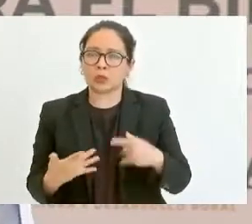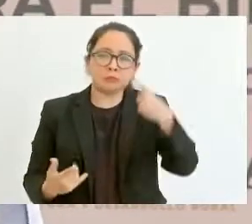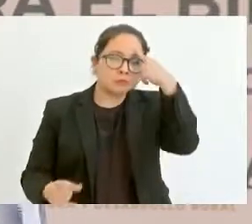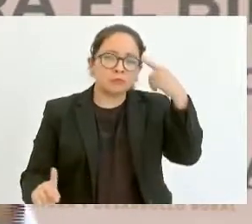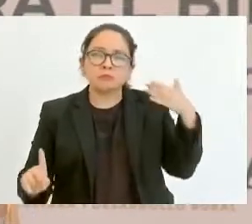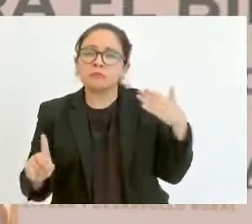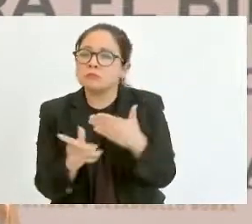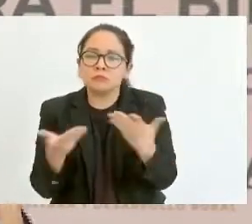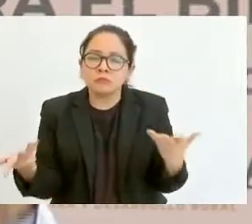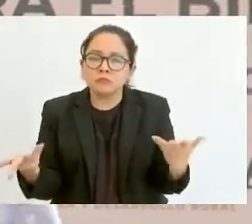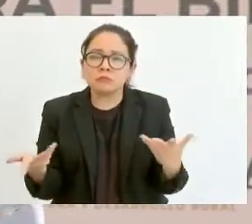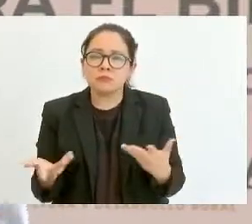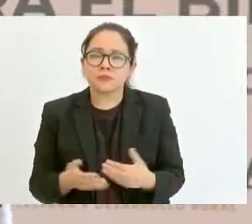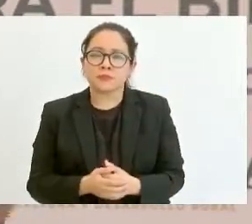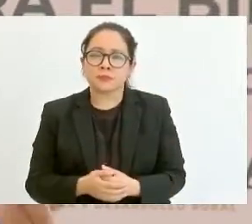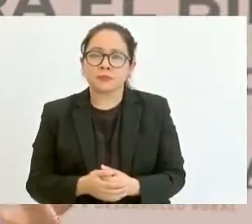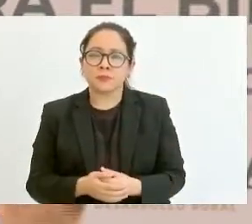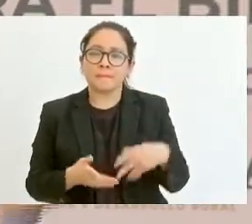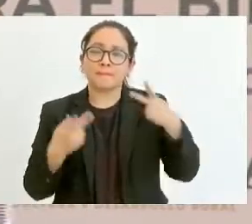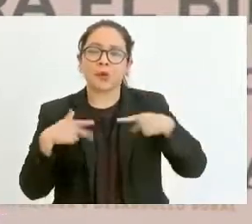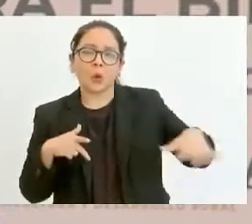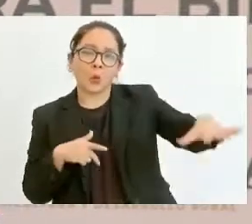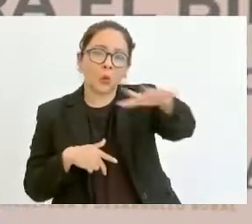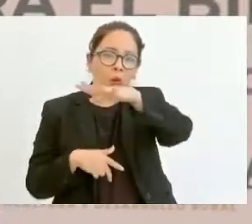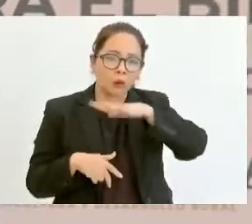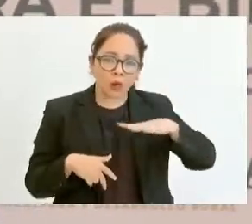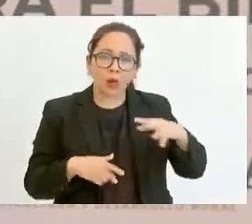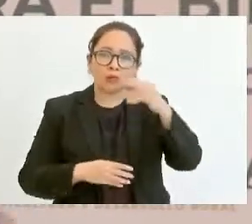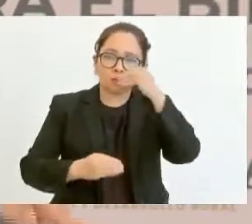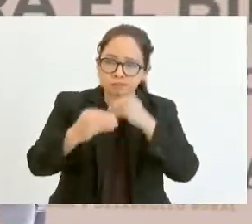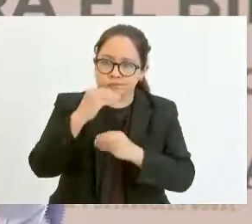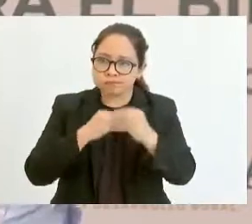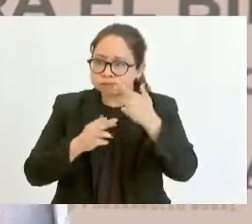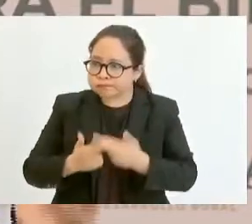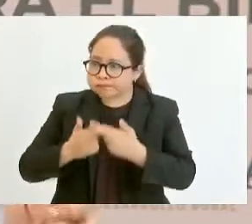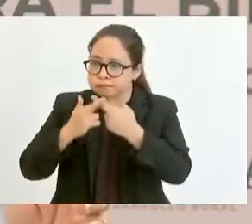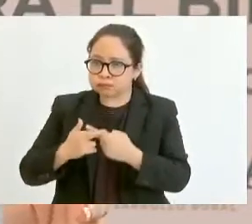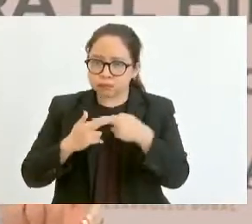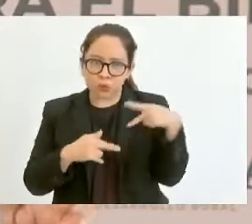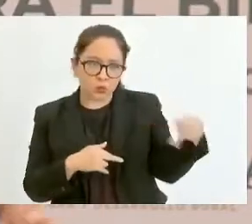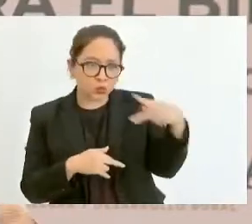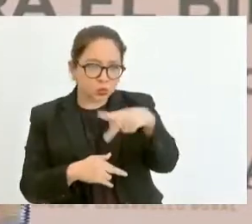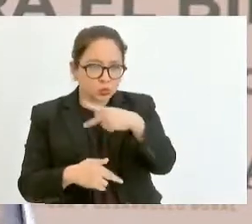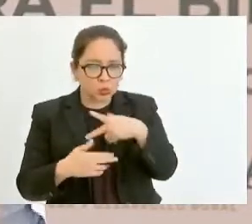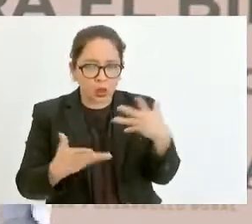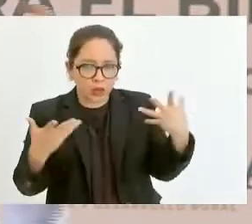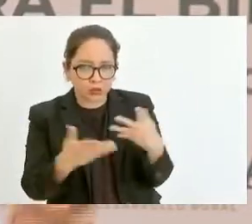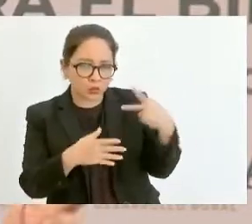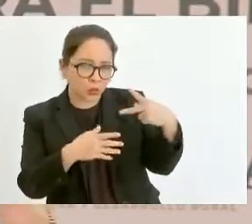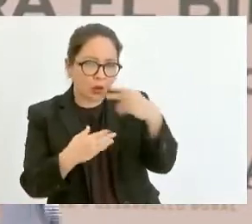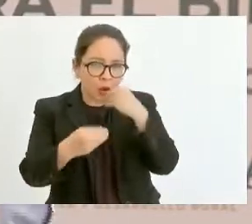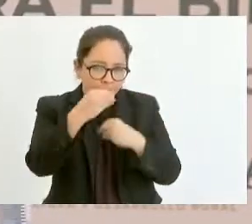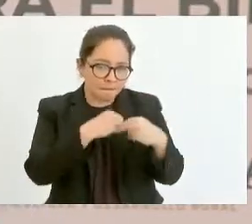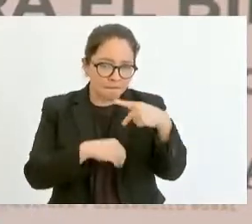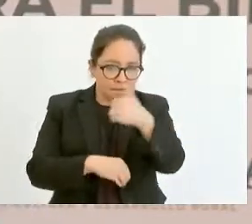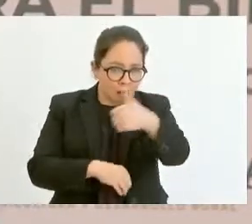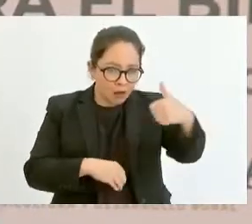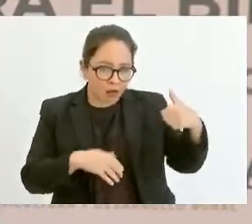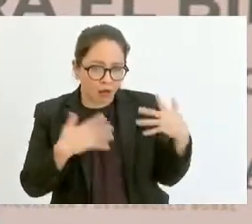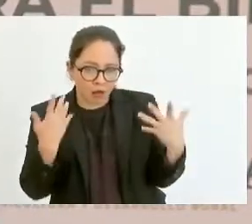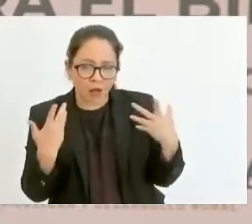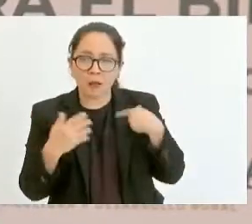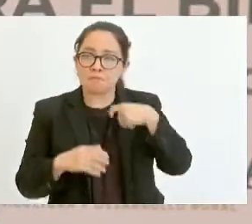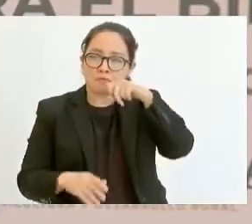soberanía alimentaria, autosuficiencia en la producción de alimentos, pero también en la